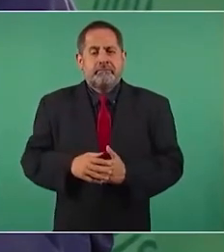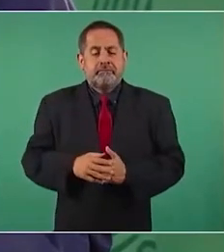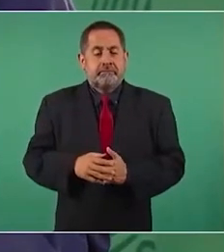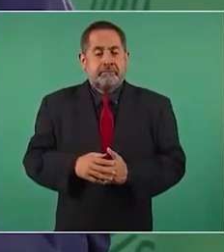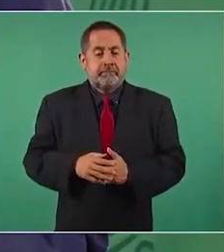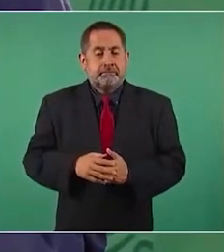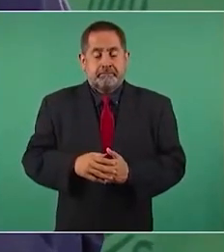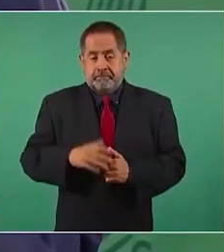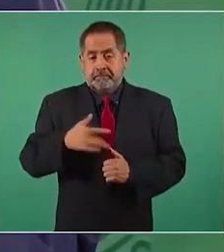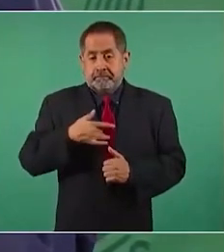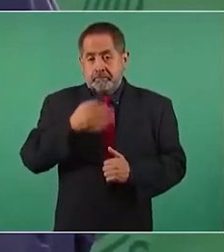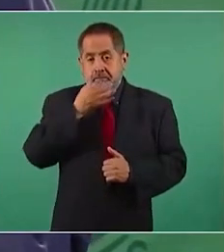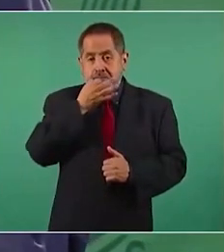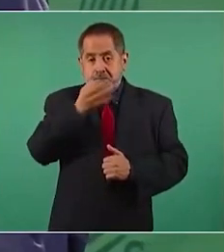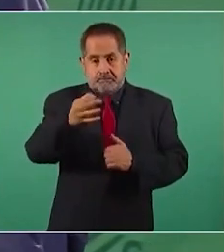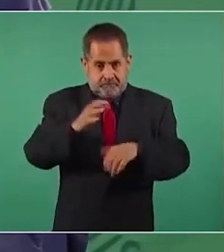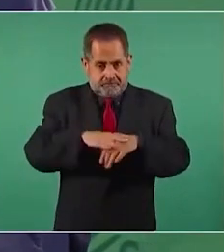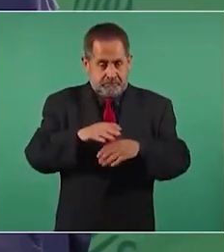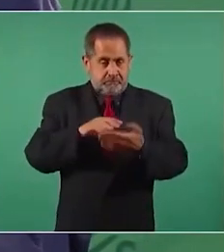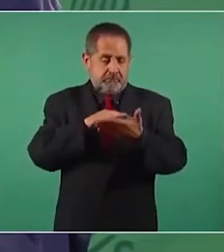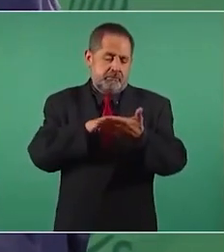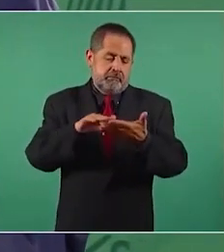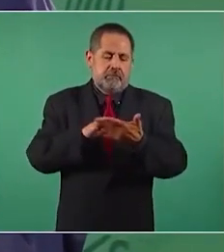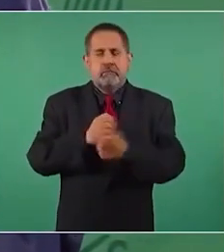no se van a aburrir,